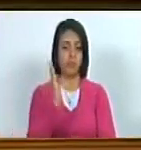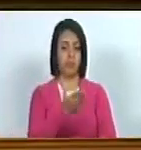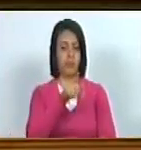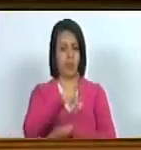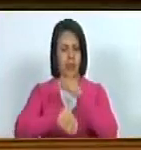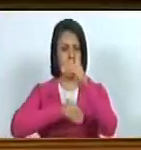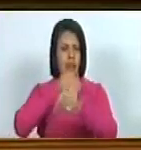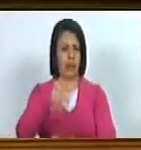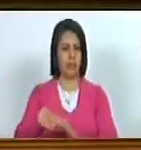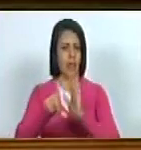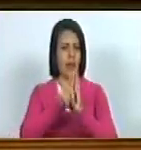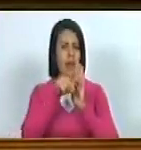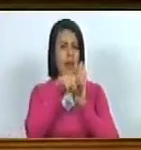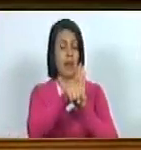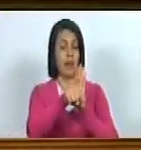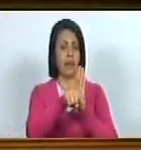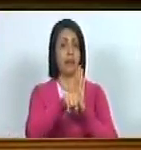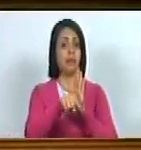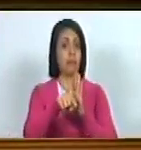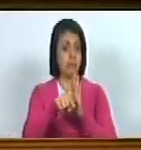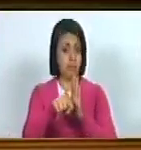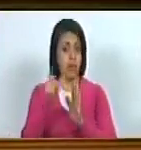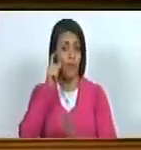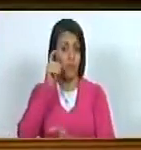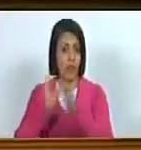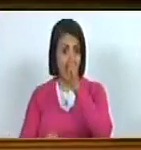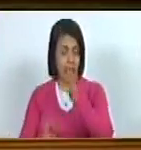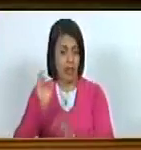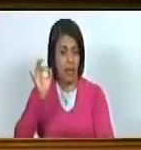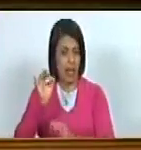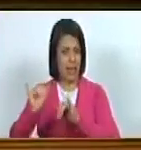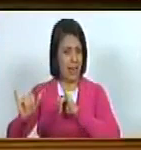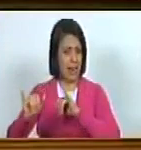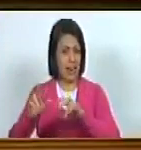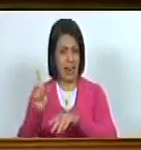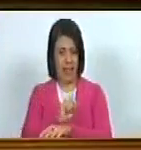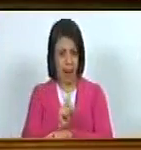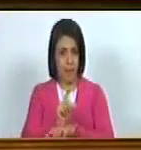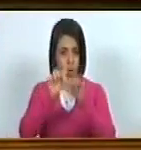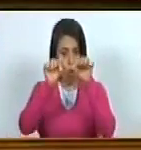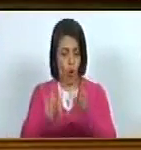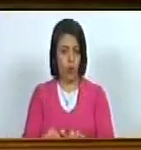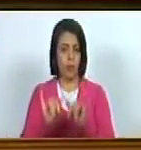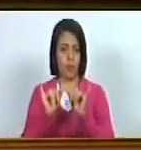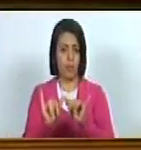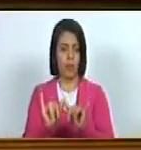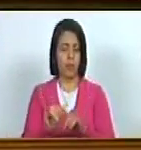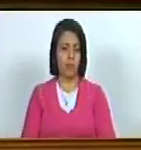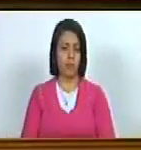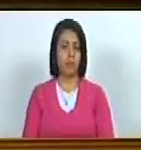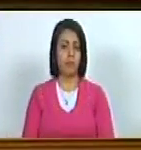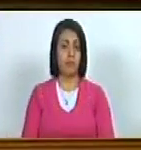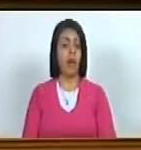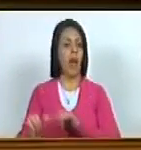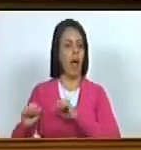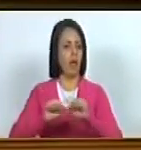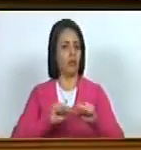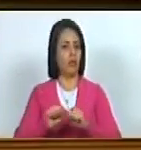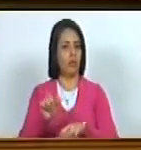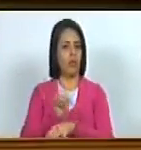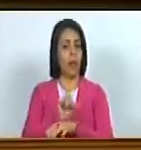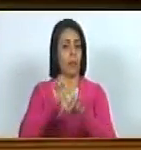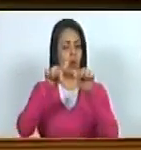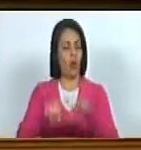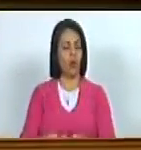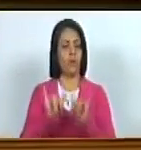establecidas en la ley que la fiscalía general de la república actúe y actúe hoy que actúe y